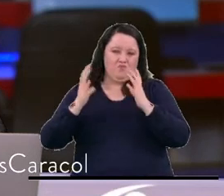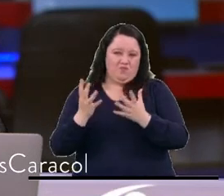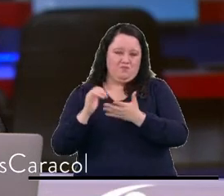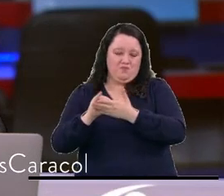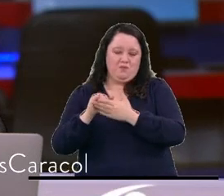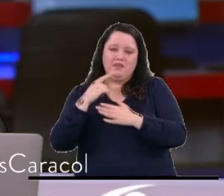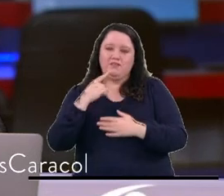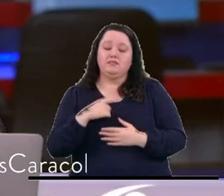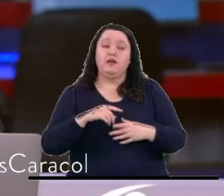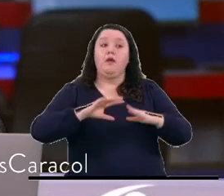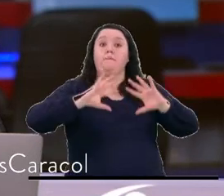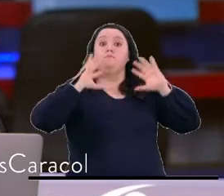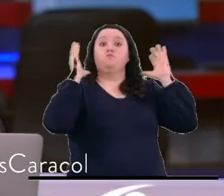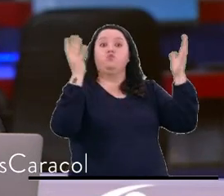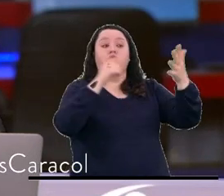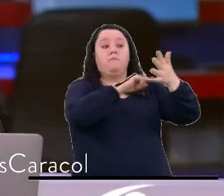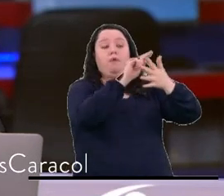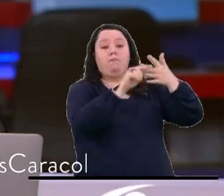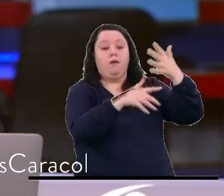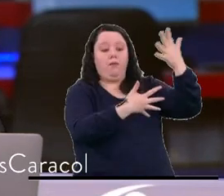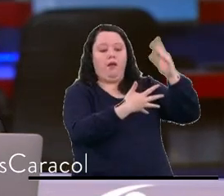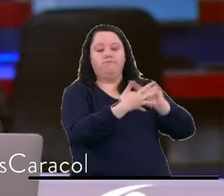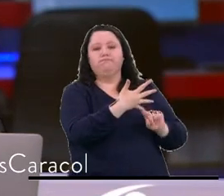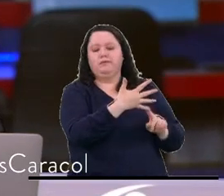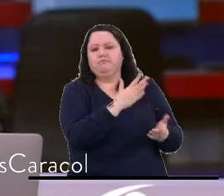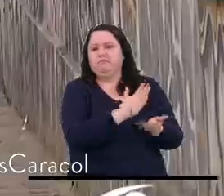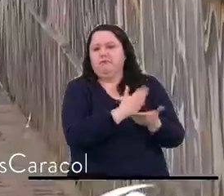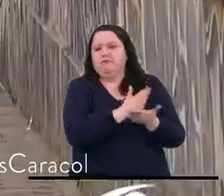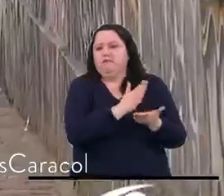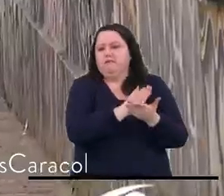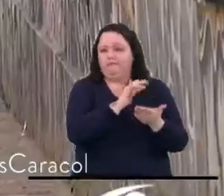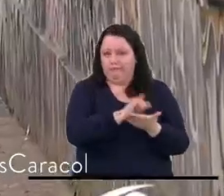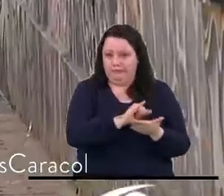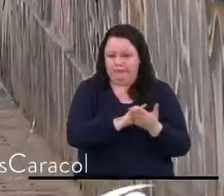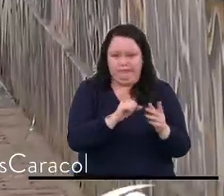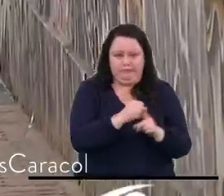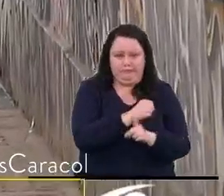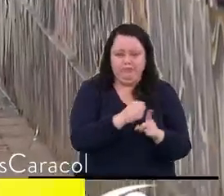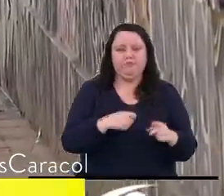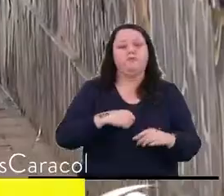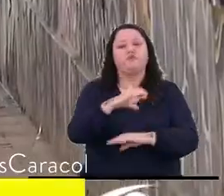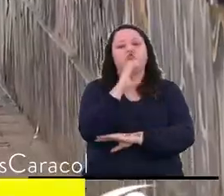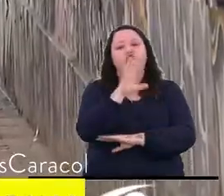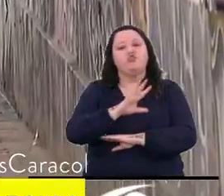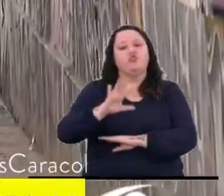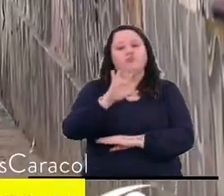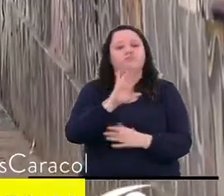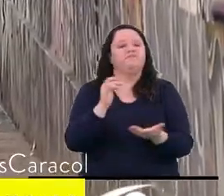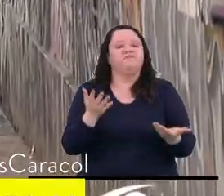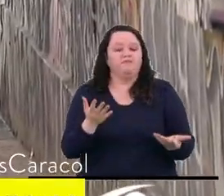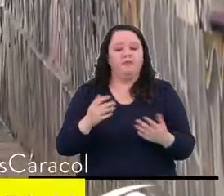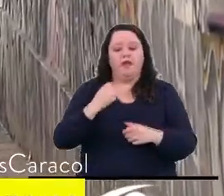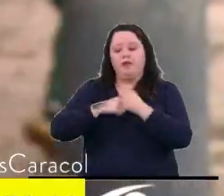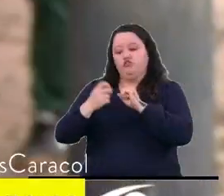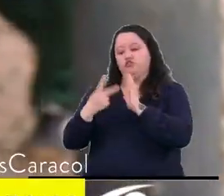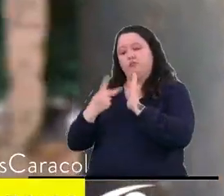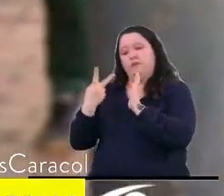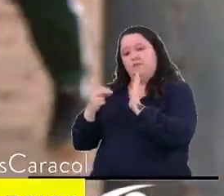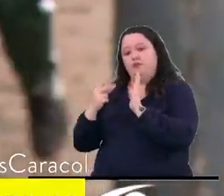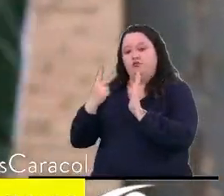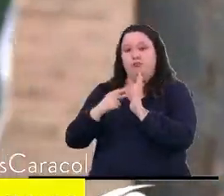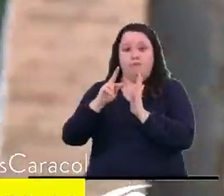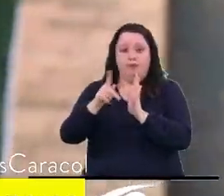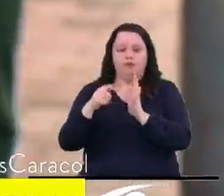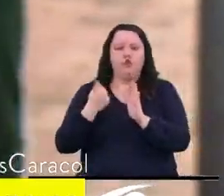puesto 10 en el mundo por estas situaciones. En Colombia, entre el 2020 y el 2021, se presentaron